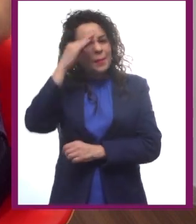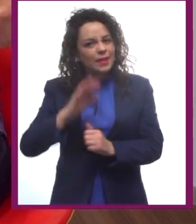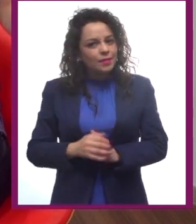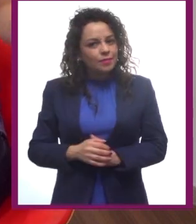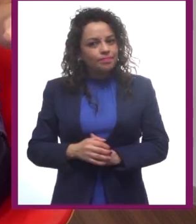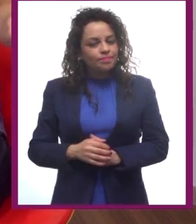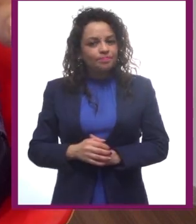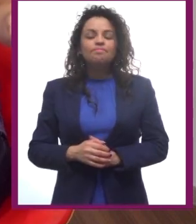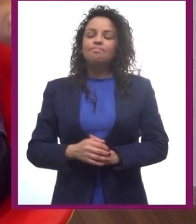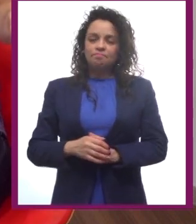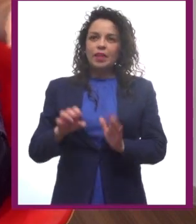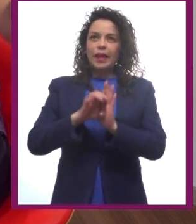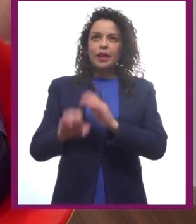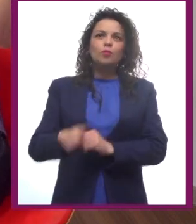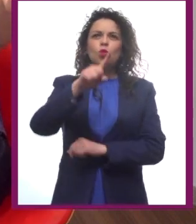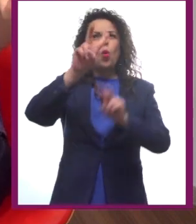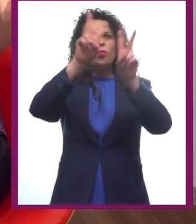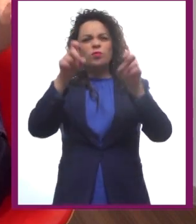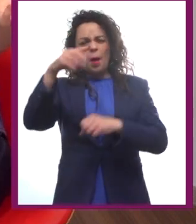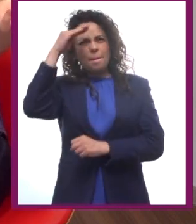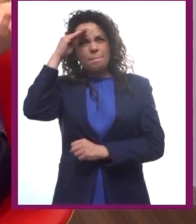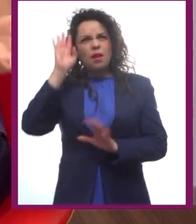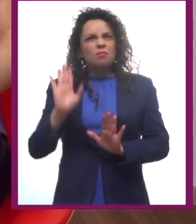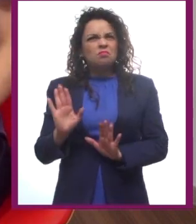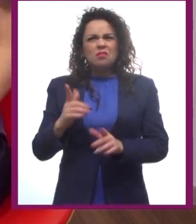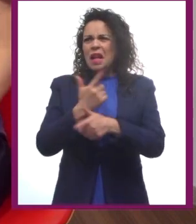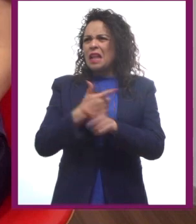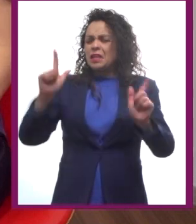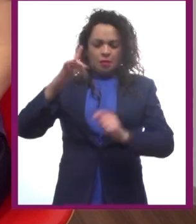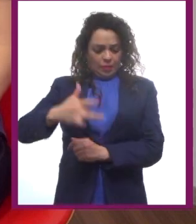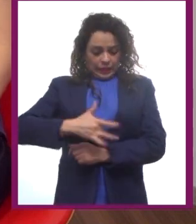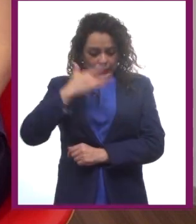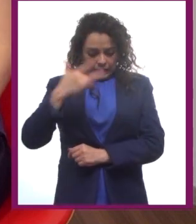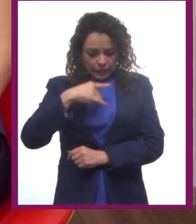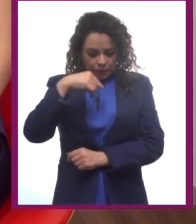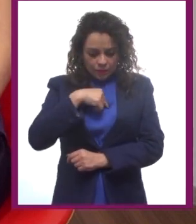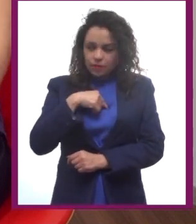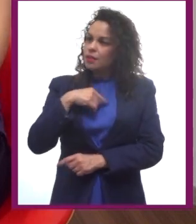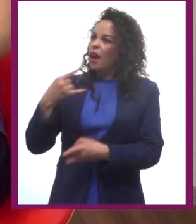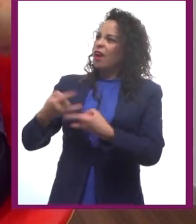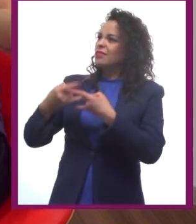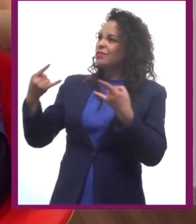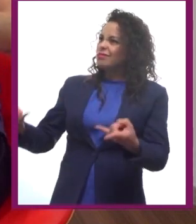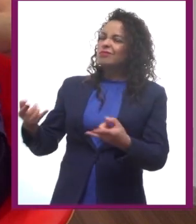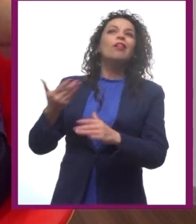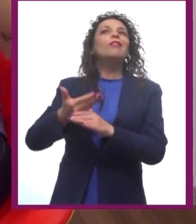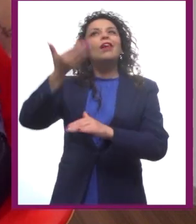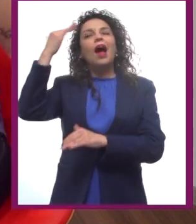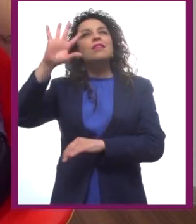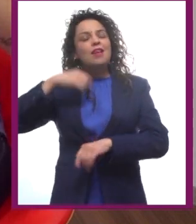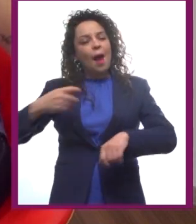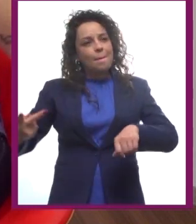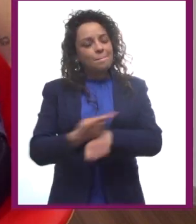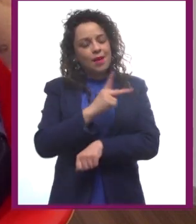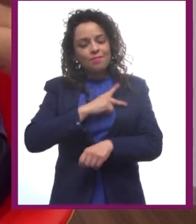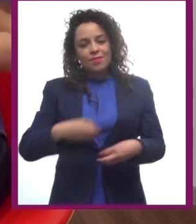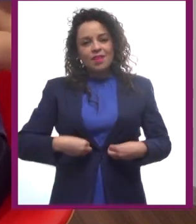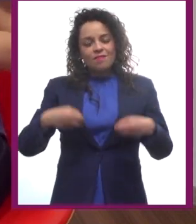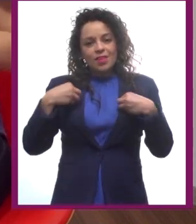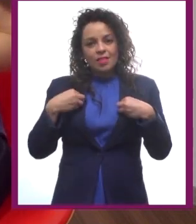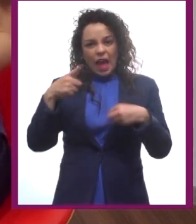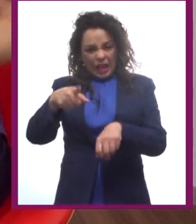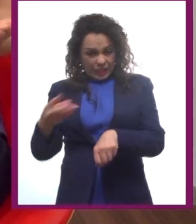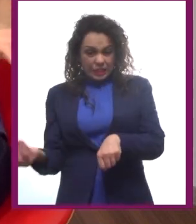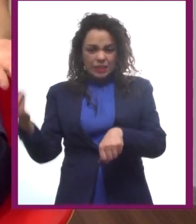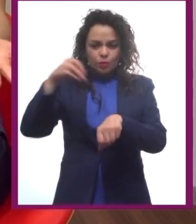ser cualquier cosa. Un sentimiento. Una anécdota. Una vivencia. Y agréguenle un personaje principal.